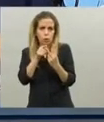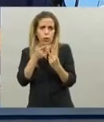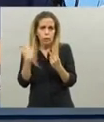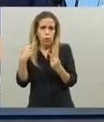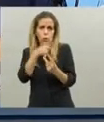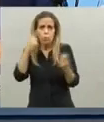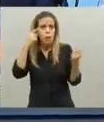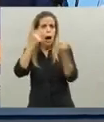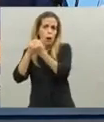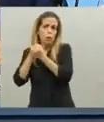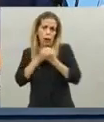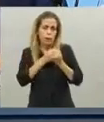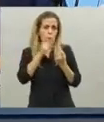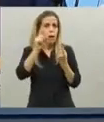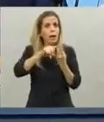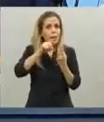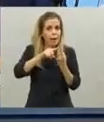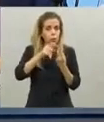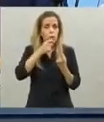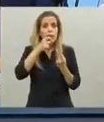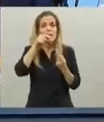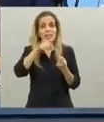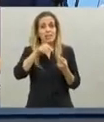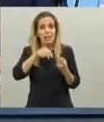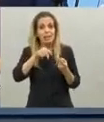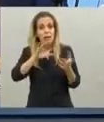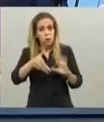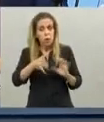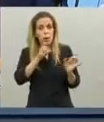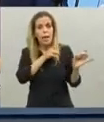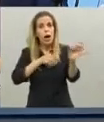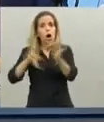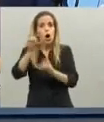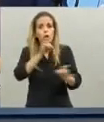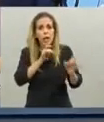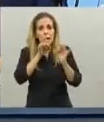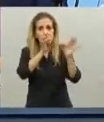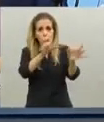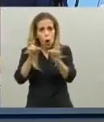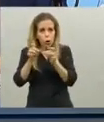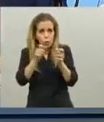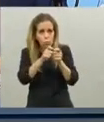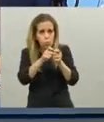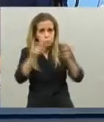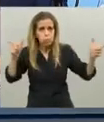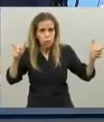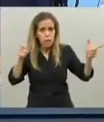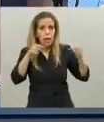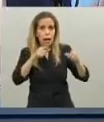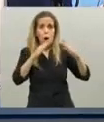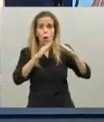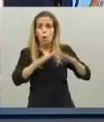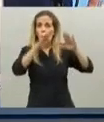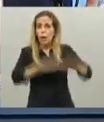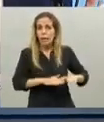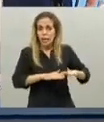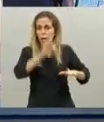estos días en primer lugar si crecen los contagios no se puede flexibilizar